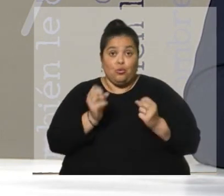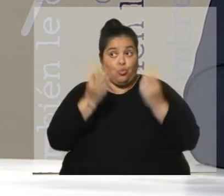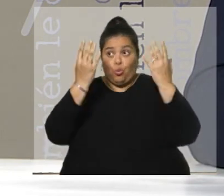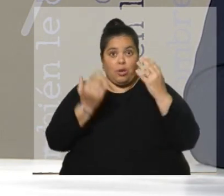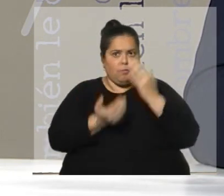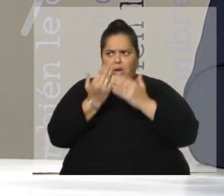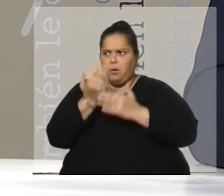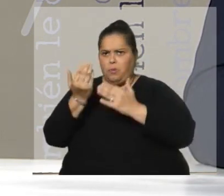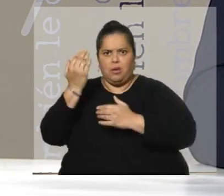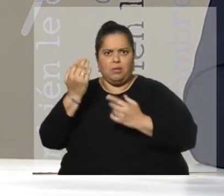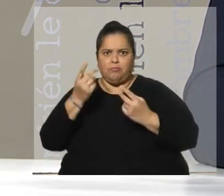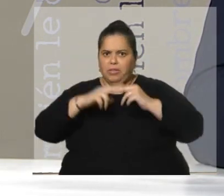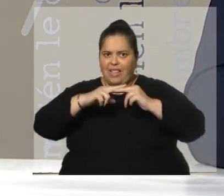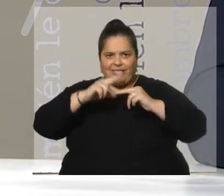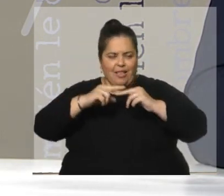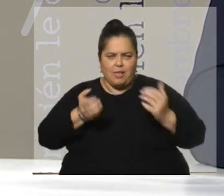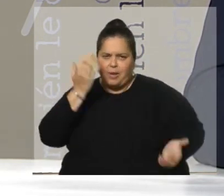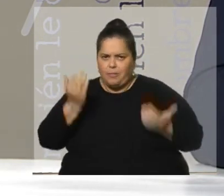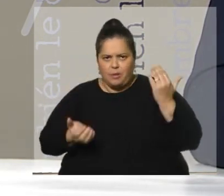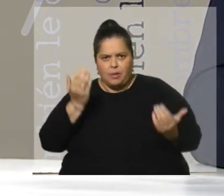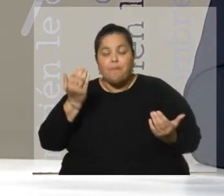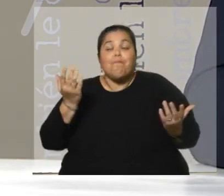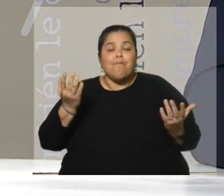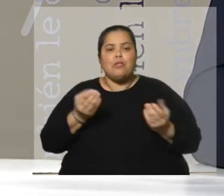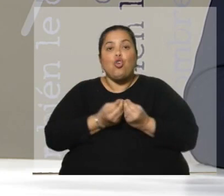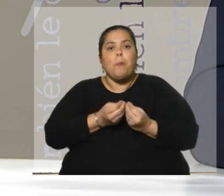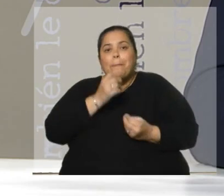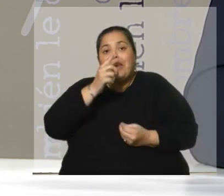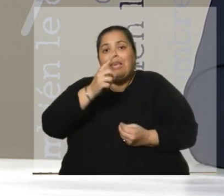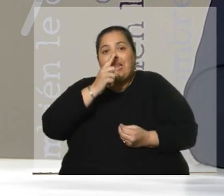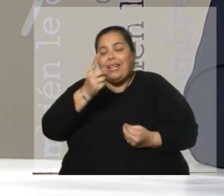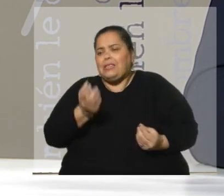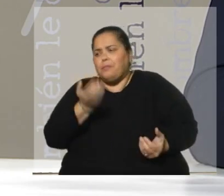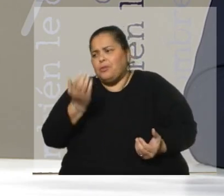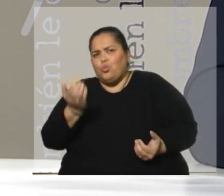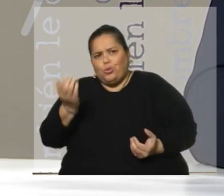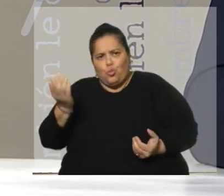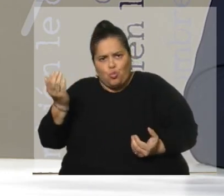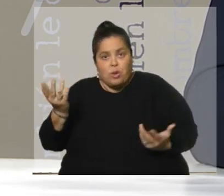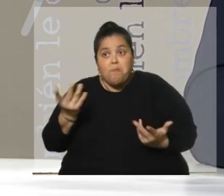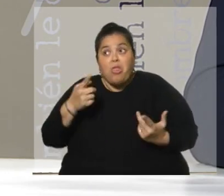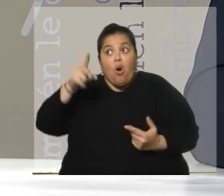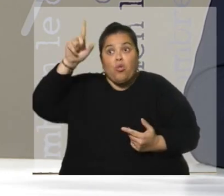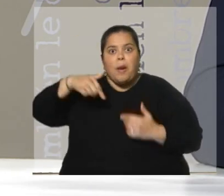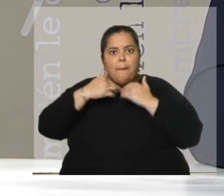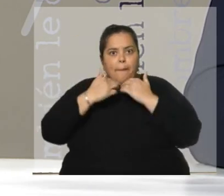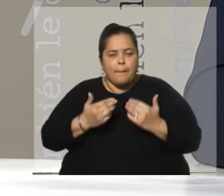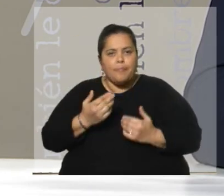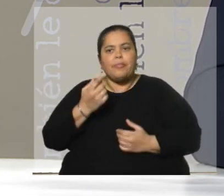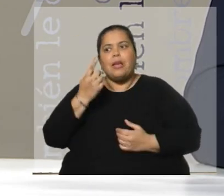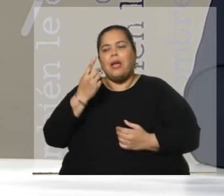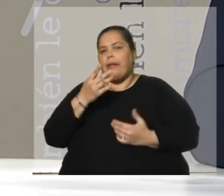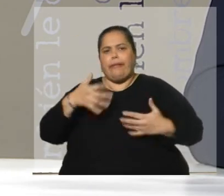dado el tiempo para un estudio meticuloso de parte de nadie, son miles de archivos. Pero se pueden hacer algunas